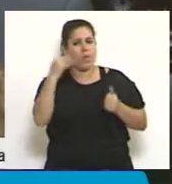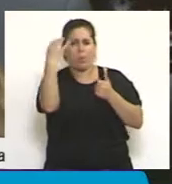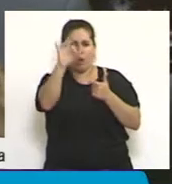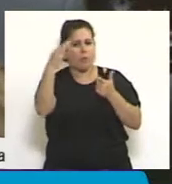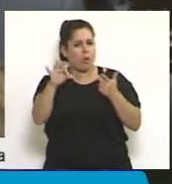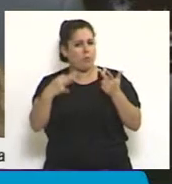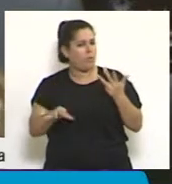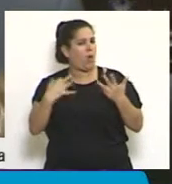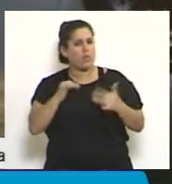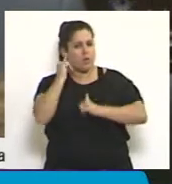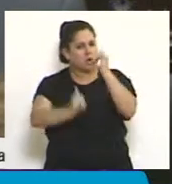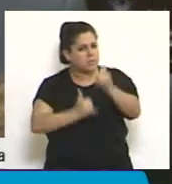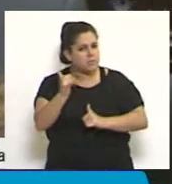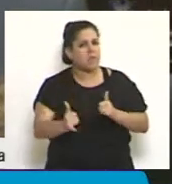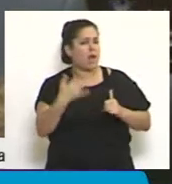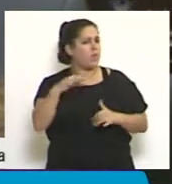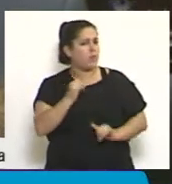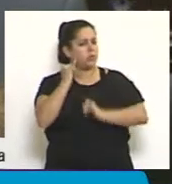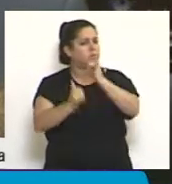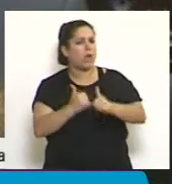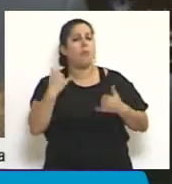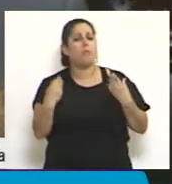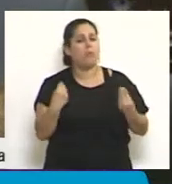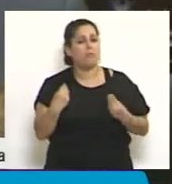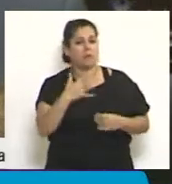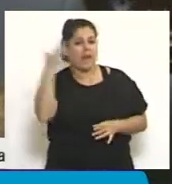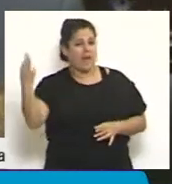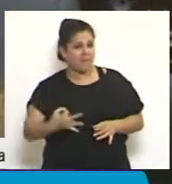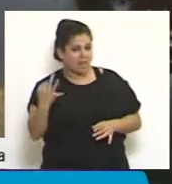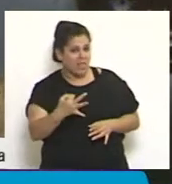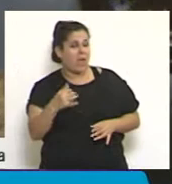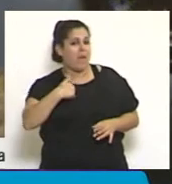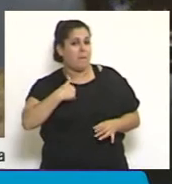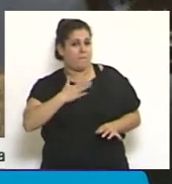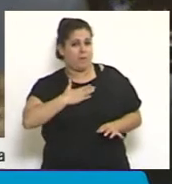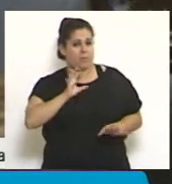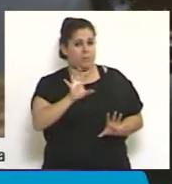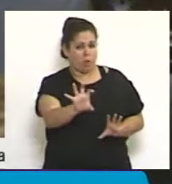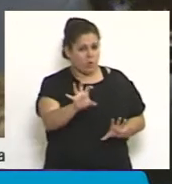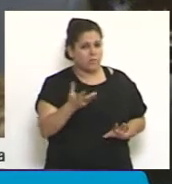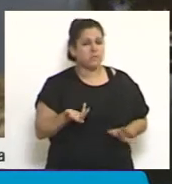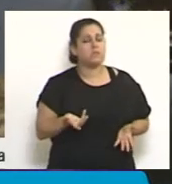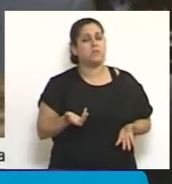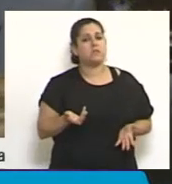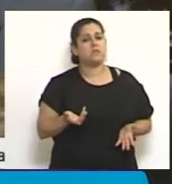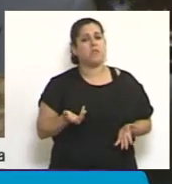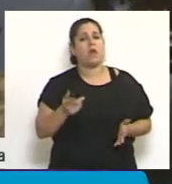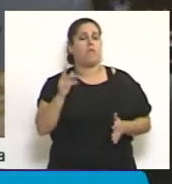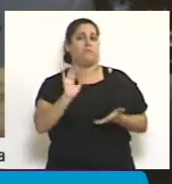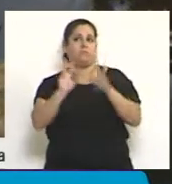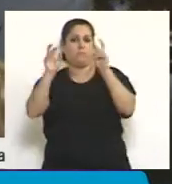tengo que hacer mención, como digo, porque la verdad que al menos en mi provincia, por parte de los